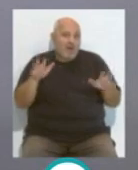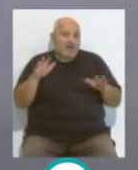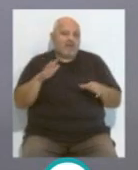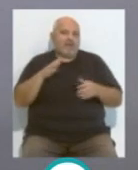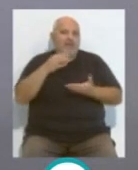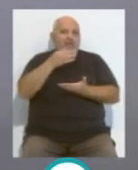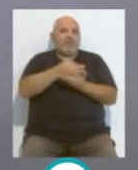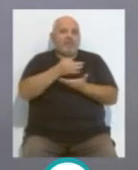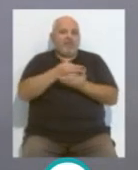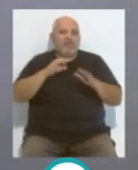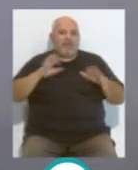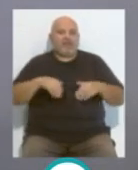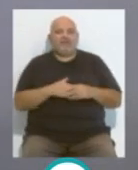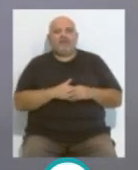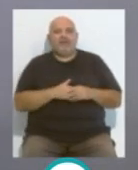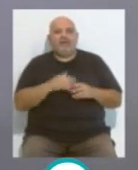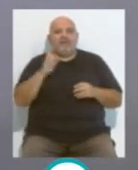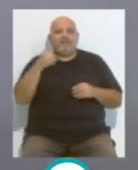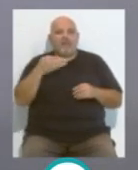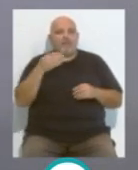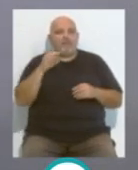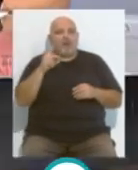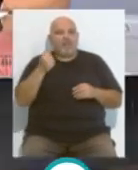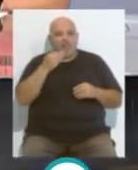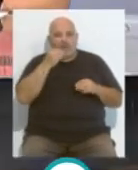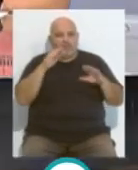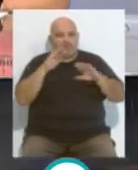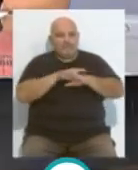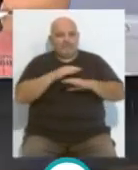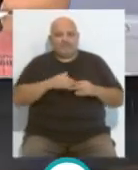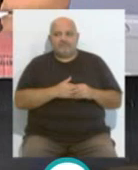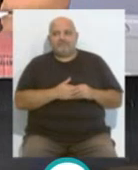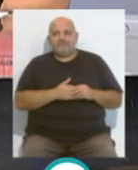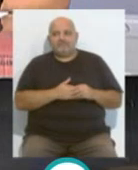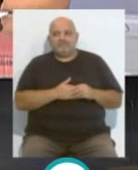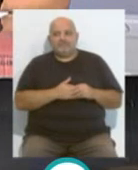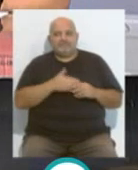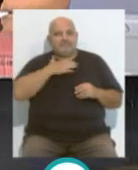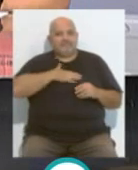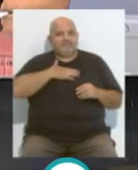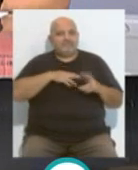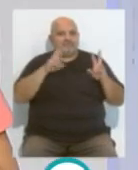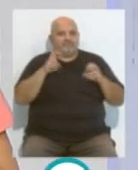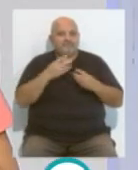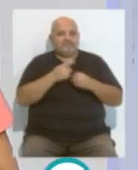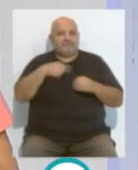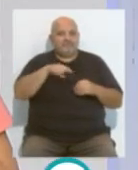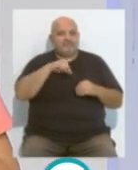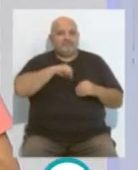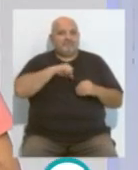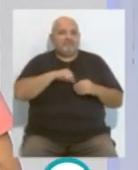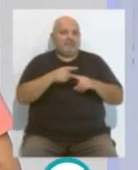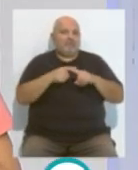Ciudad de Cádiz. Don Fran Boada, muy buenas noches. Hola, buenas noches, Hugo. Un placer estar aquí contigo,